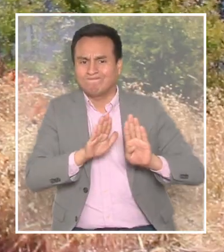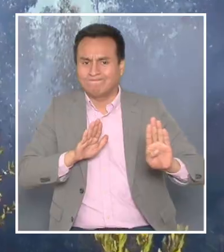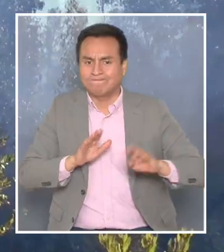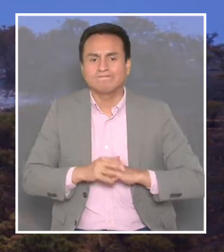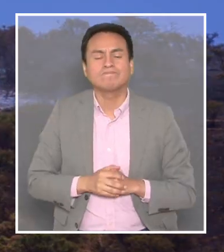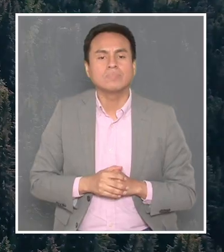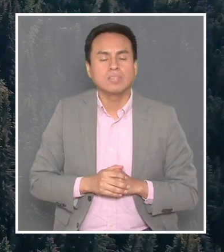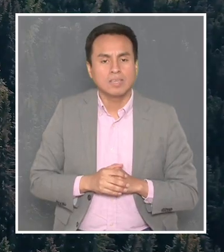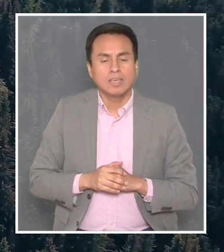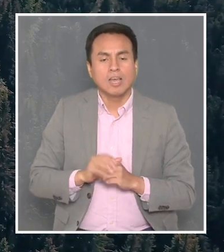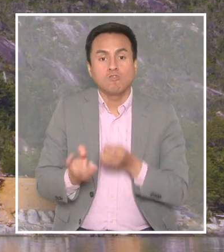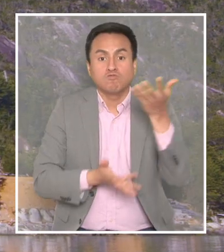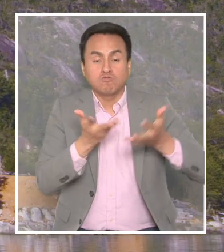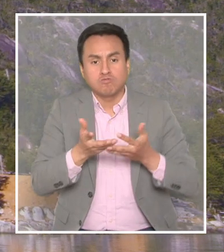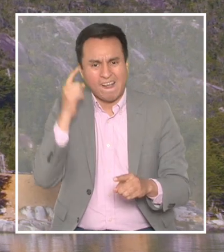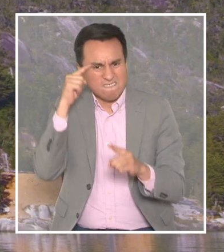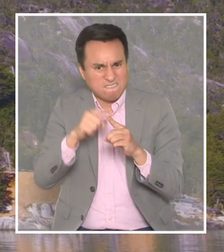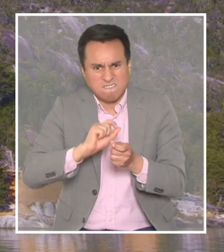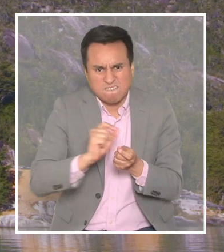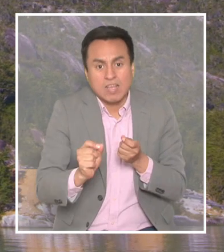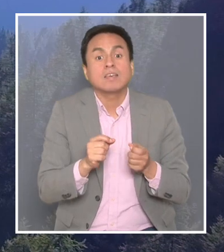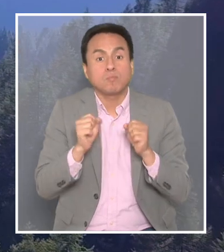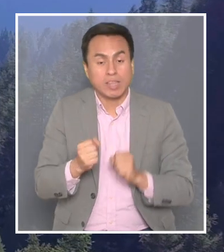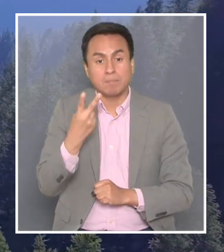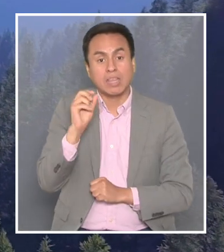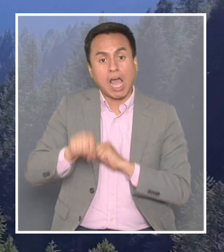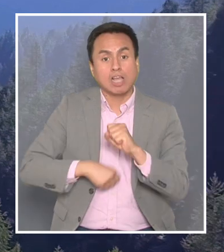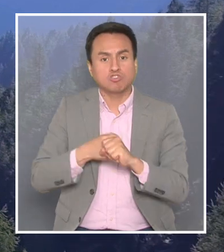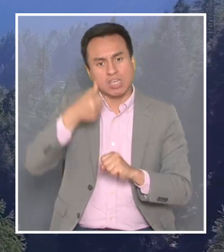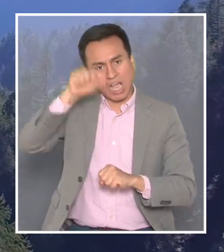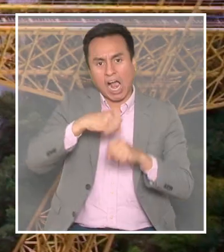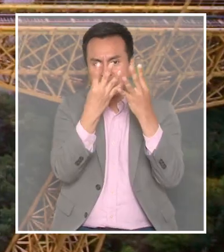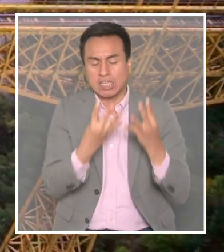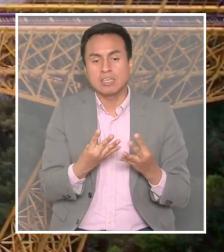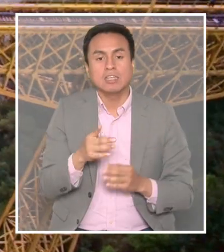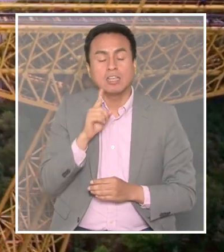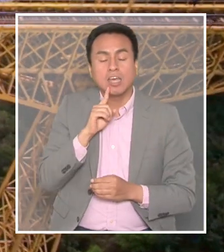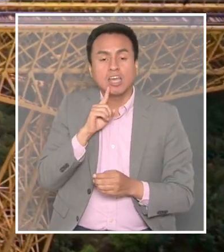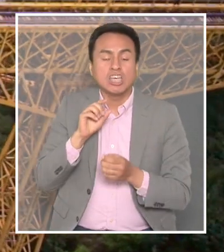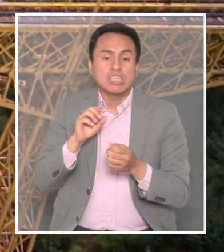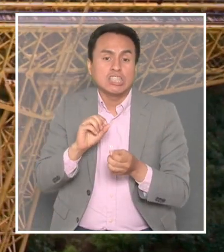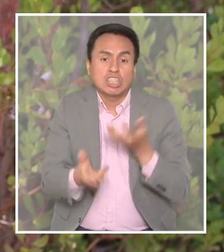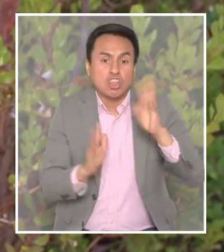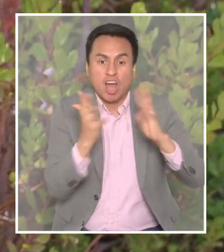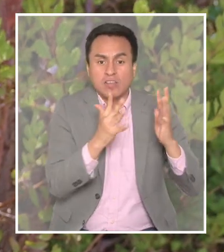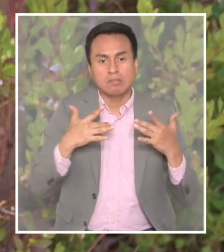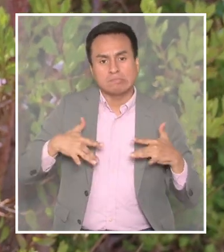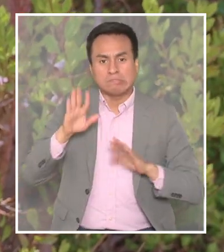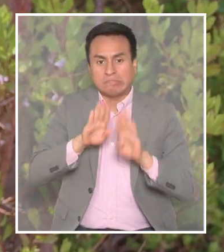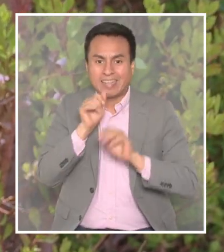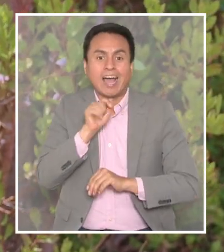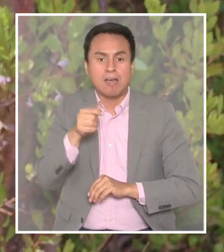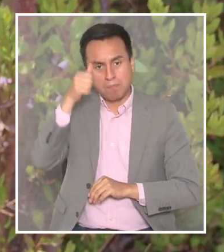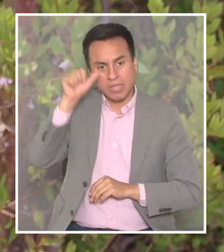forestales. Por provocar un incendio forestal de manera intencional, puede llegar hasta 20 años de cárcel. Si se genera un incendio forestal